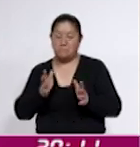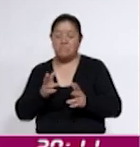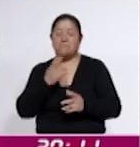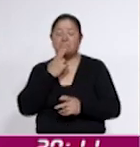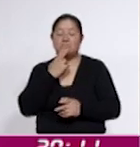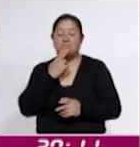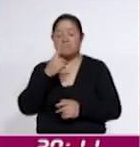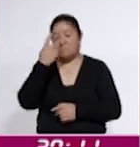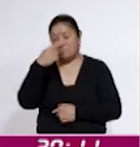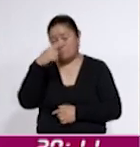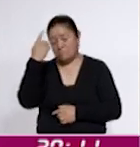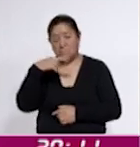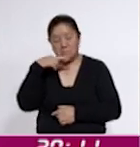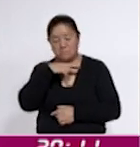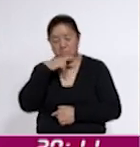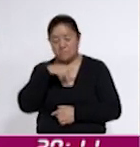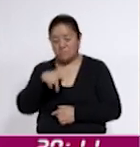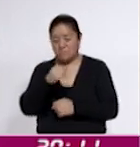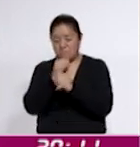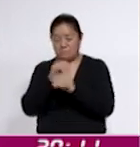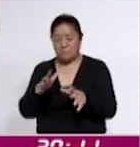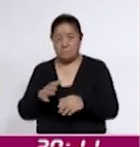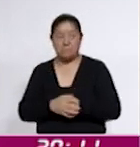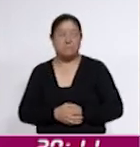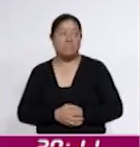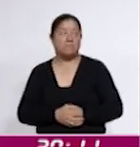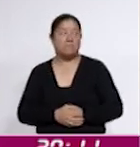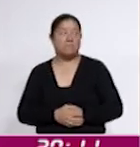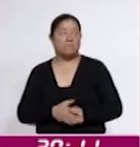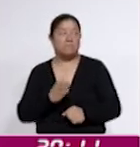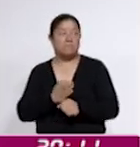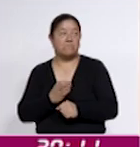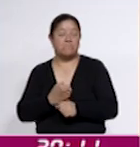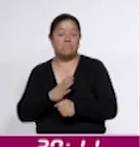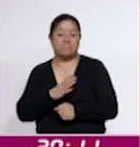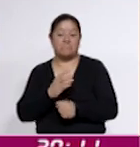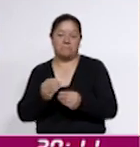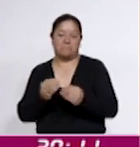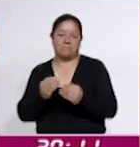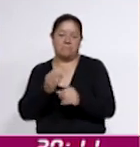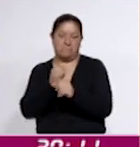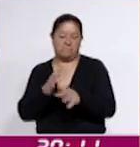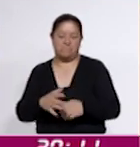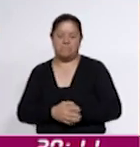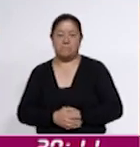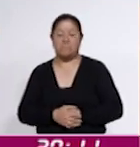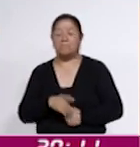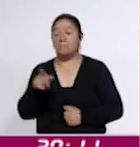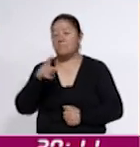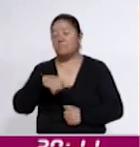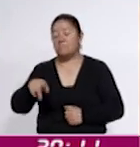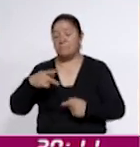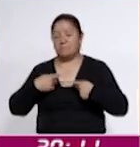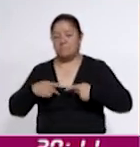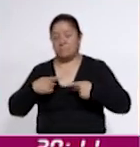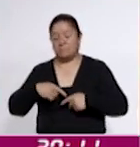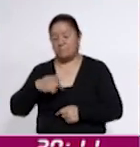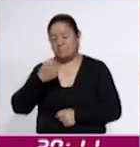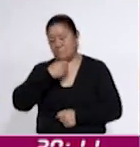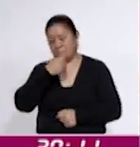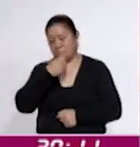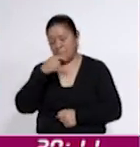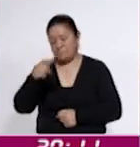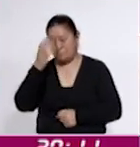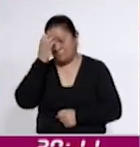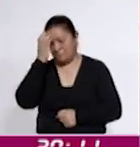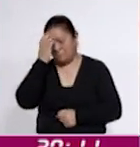y sobre todo los volúmenes de información que actualmente dependemos de ella. De manera interactiva, las personas adultas mayores no solo aprendieron